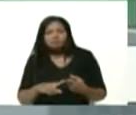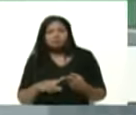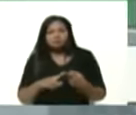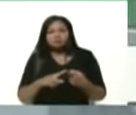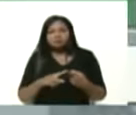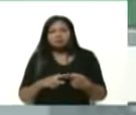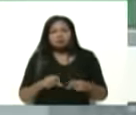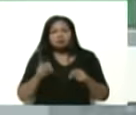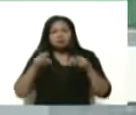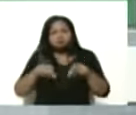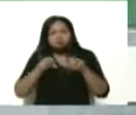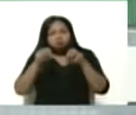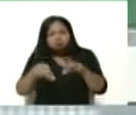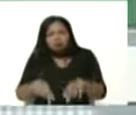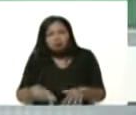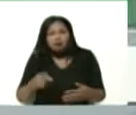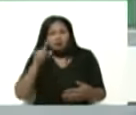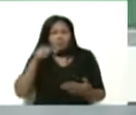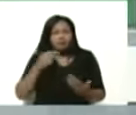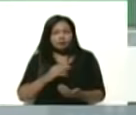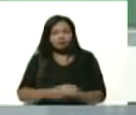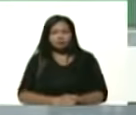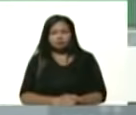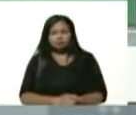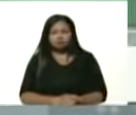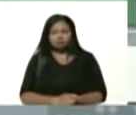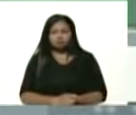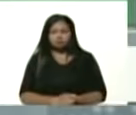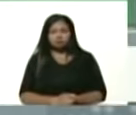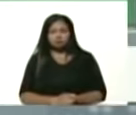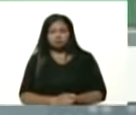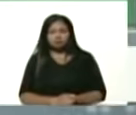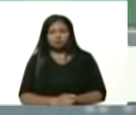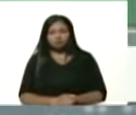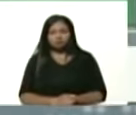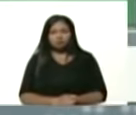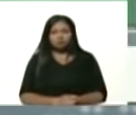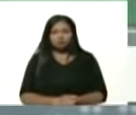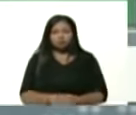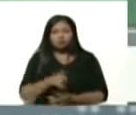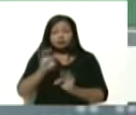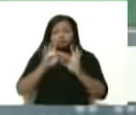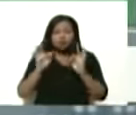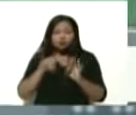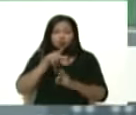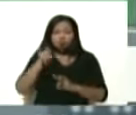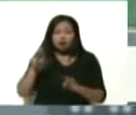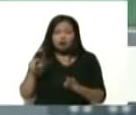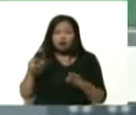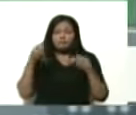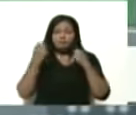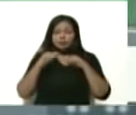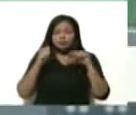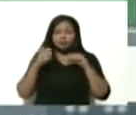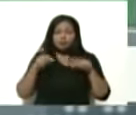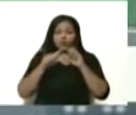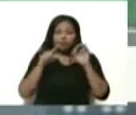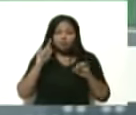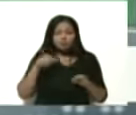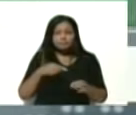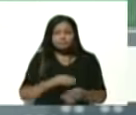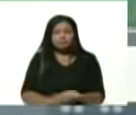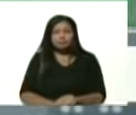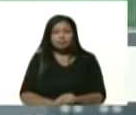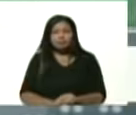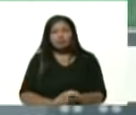agroindustrial y ese esquema que ustedes han ensayado de